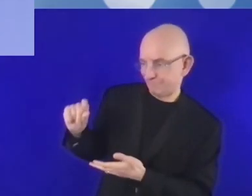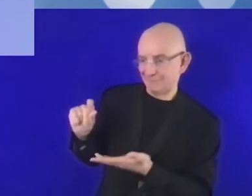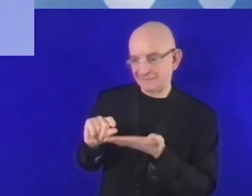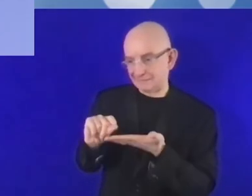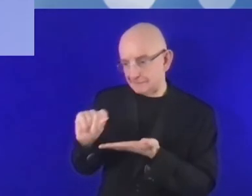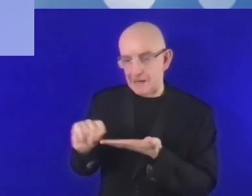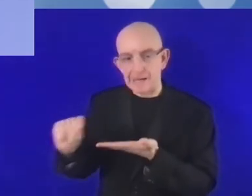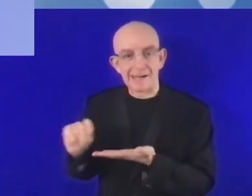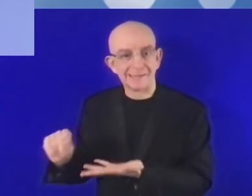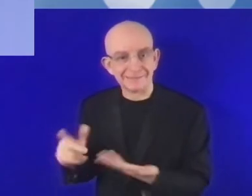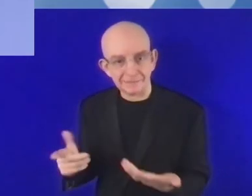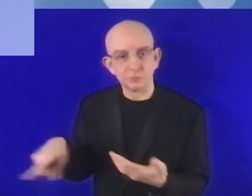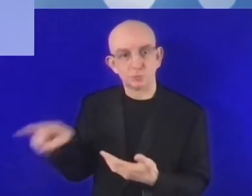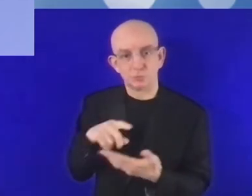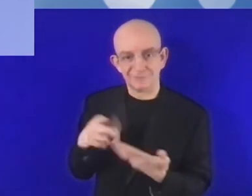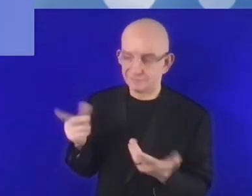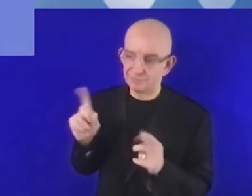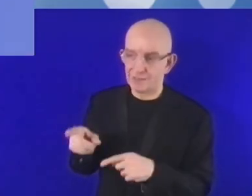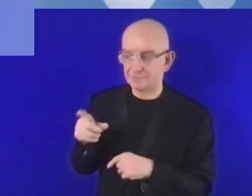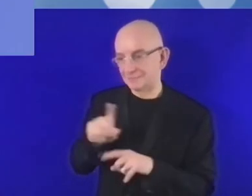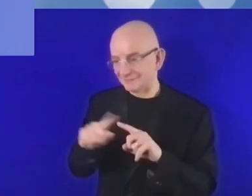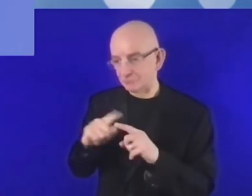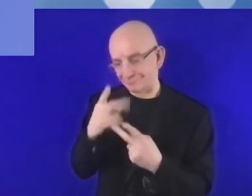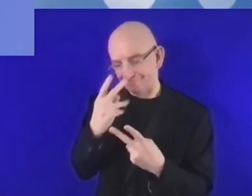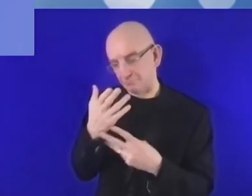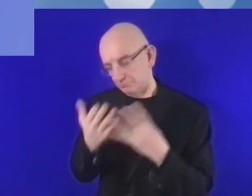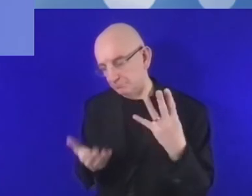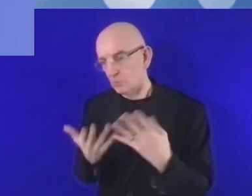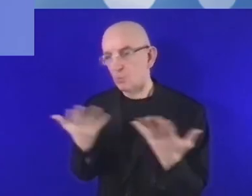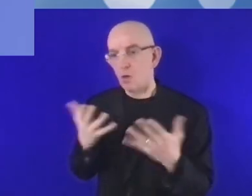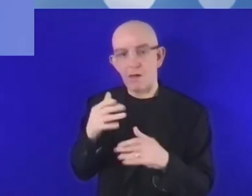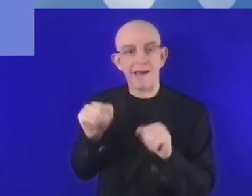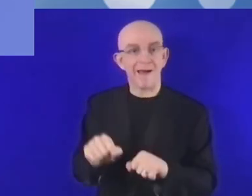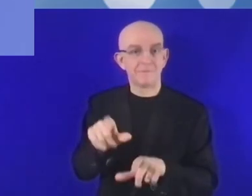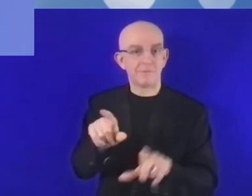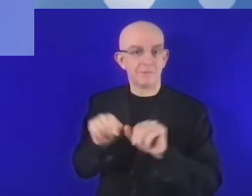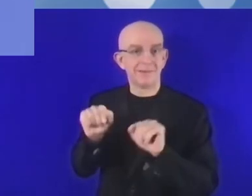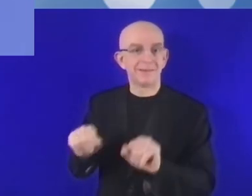trabajar bien, porque les faltan fondos.